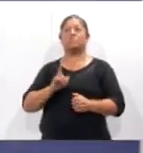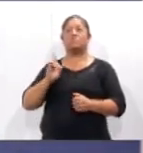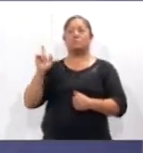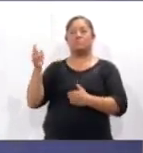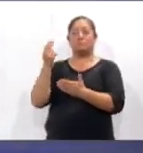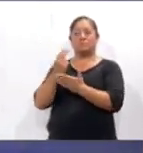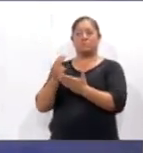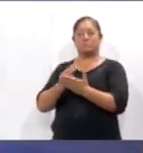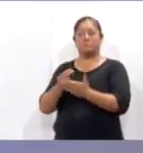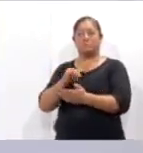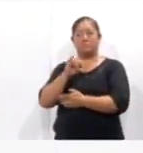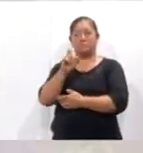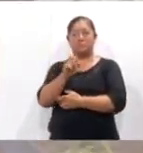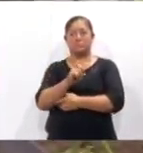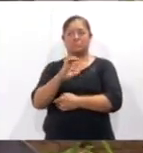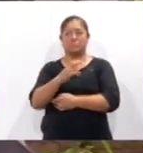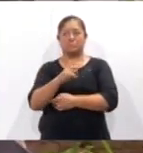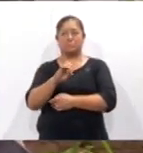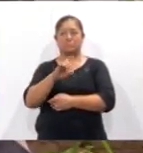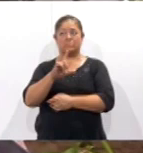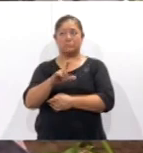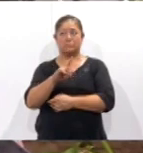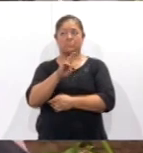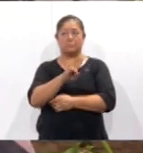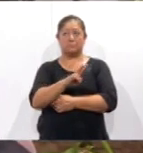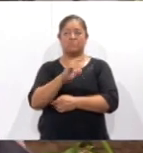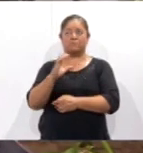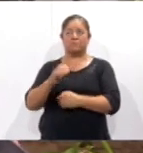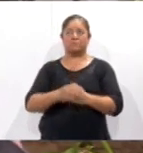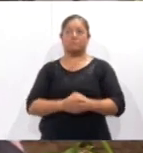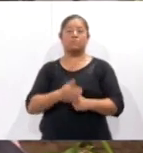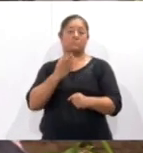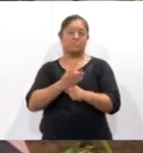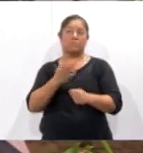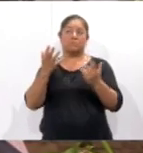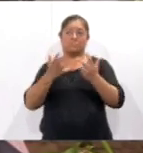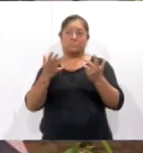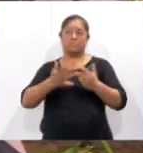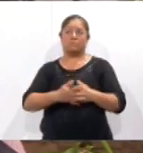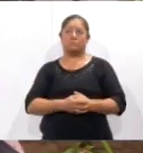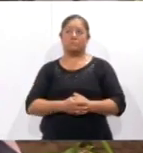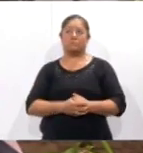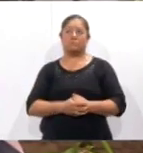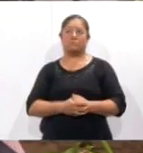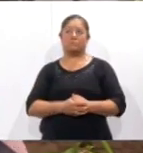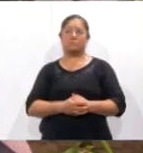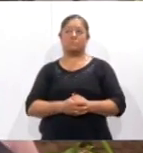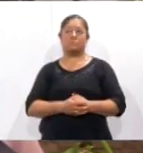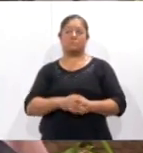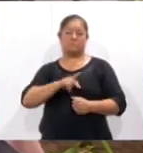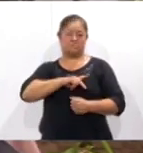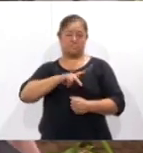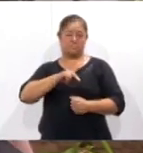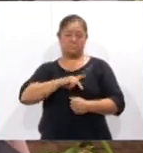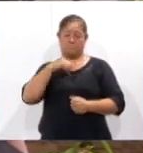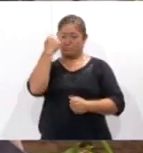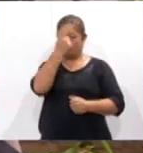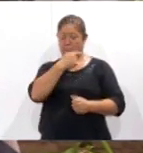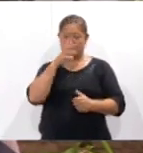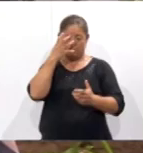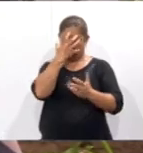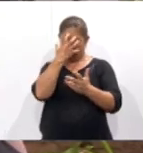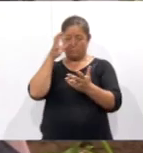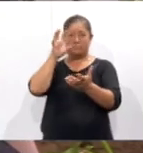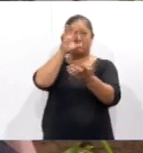gráfica Ixel Valdés Calderón. En esta ocasión estamos haciendo un autorretrato para que